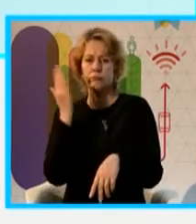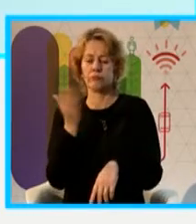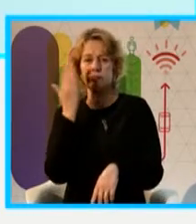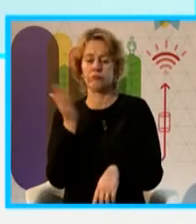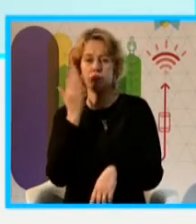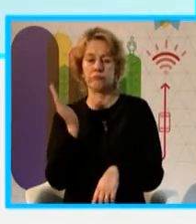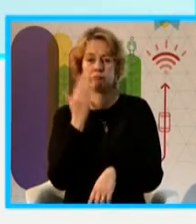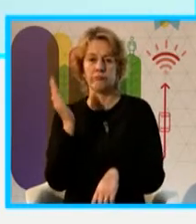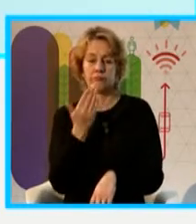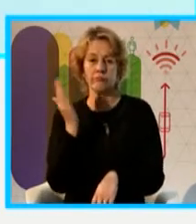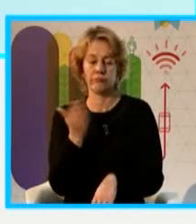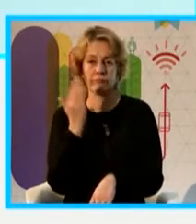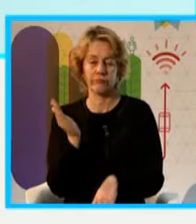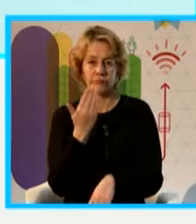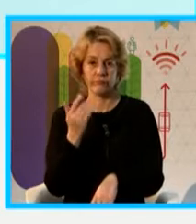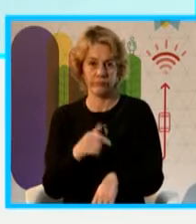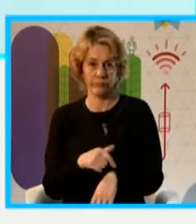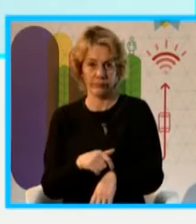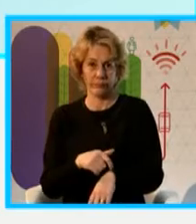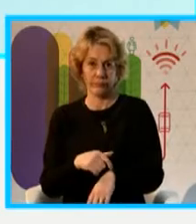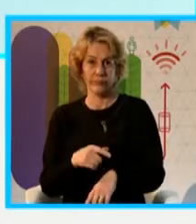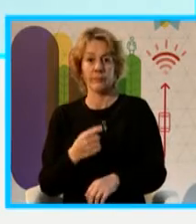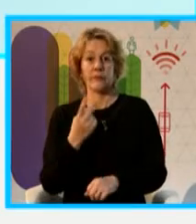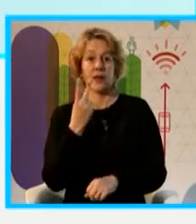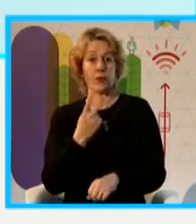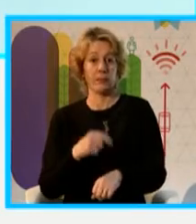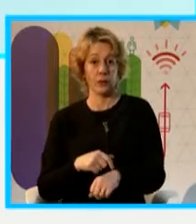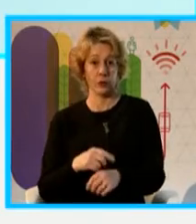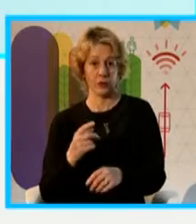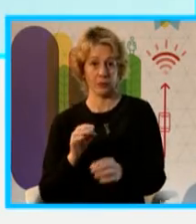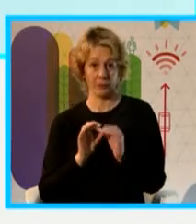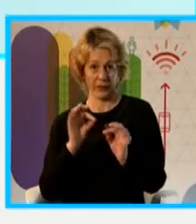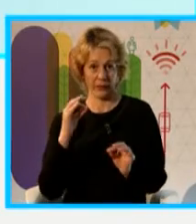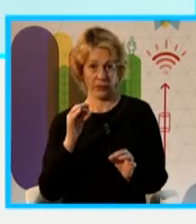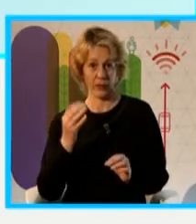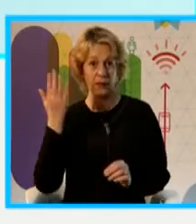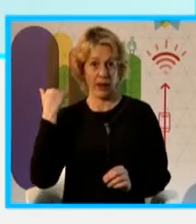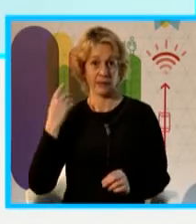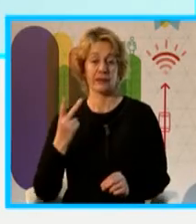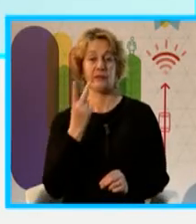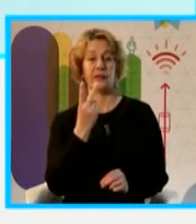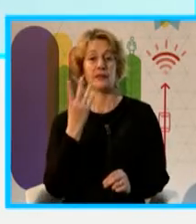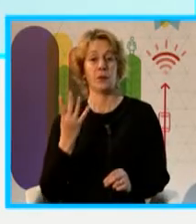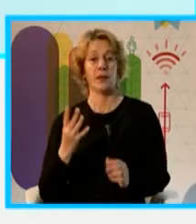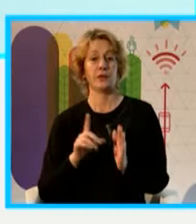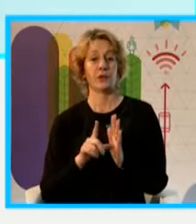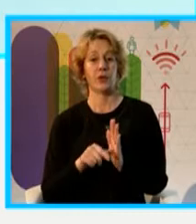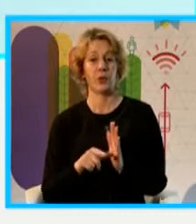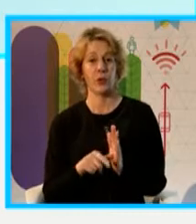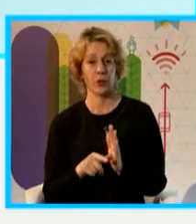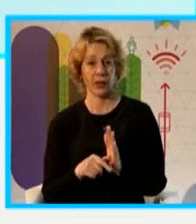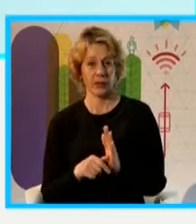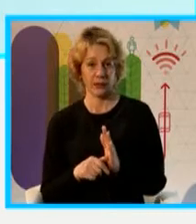24 horas continuas cada seis días, miren qué salto cuántico que fue eso, ¿no? Desde 2005 al 2014